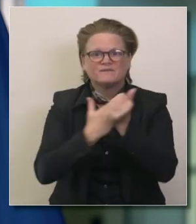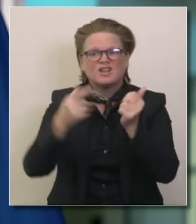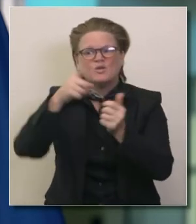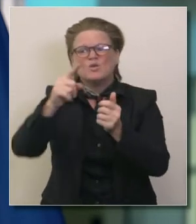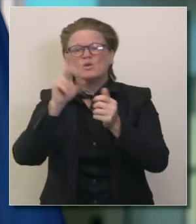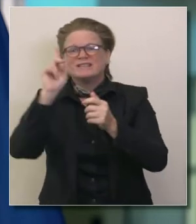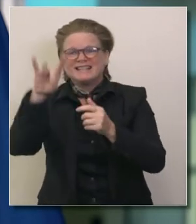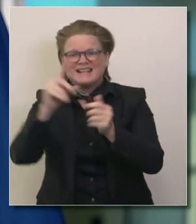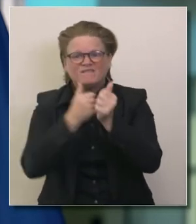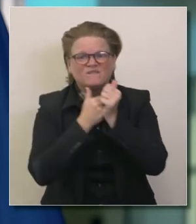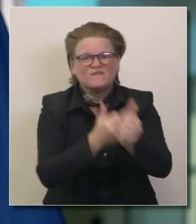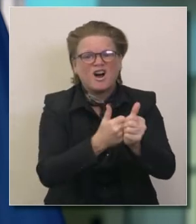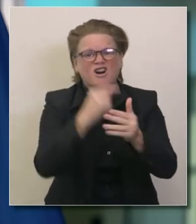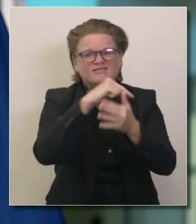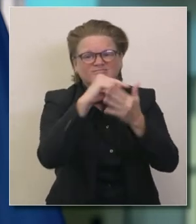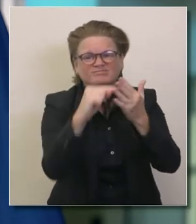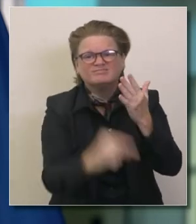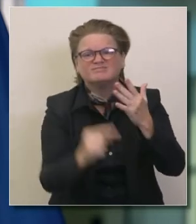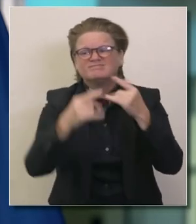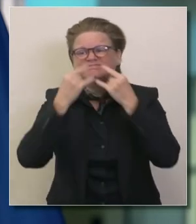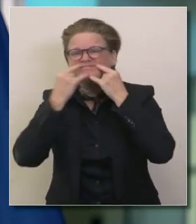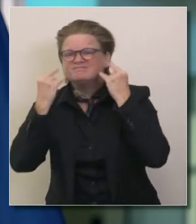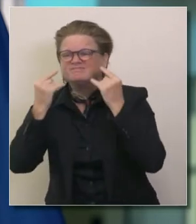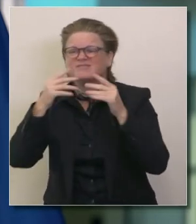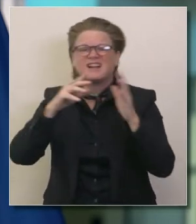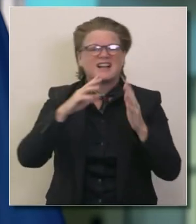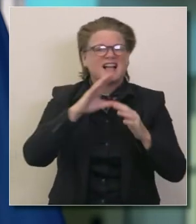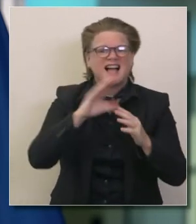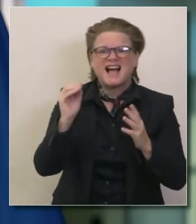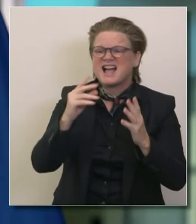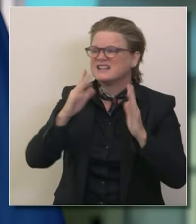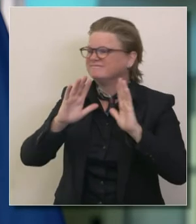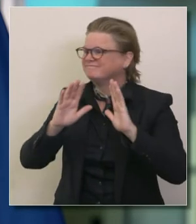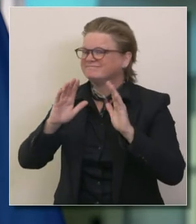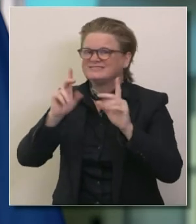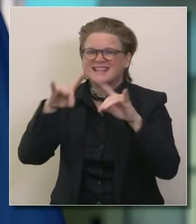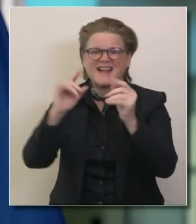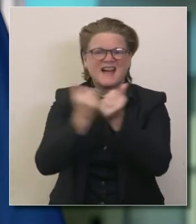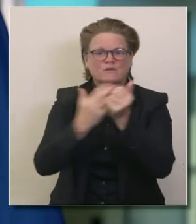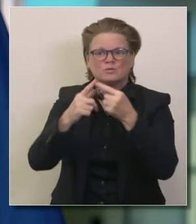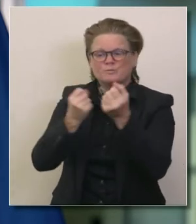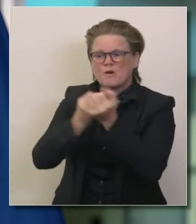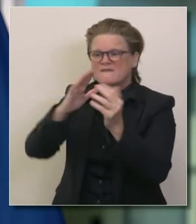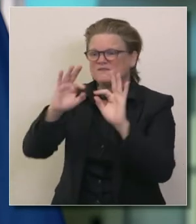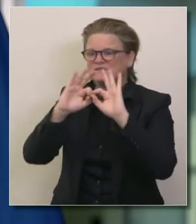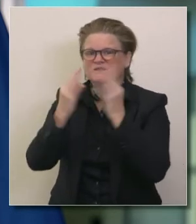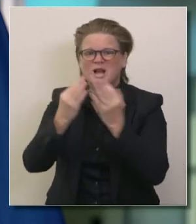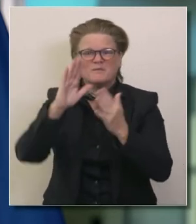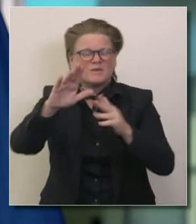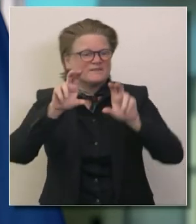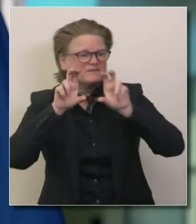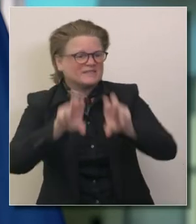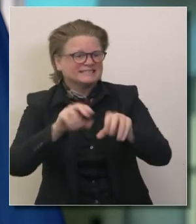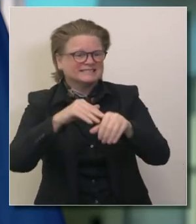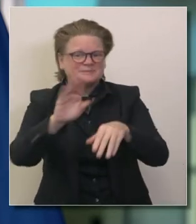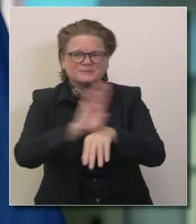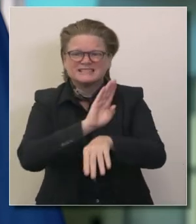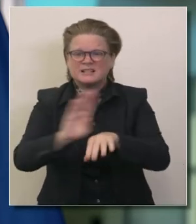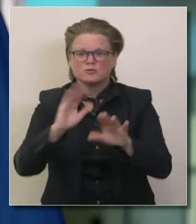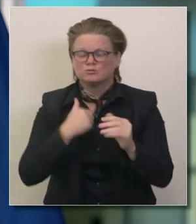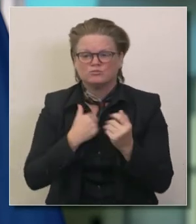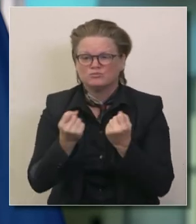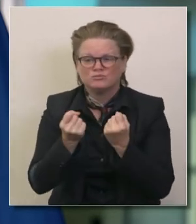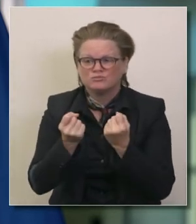su negocio su familia sus sueños y por algo que no es culpa suya algo global llega una